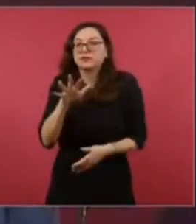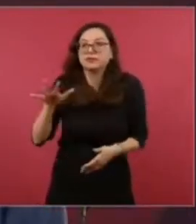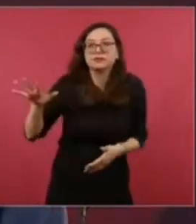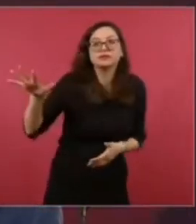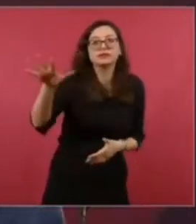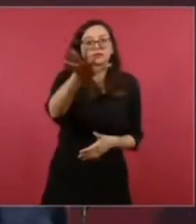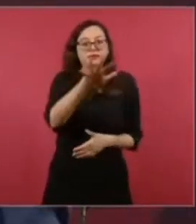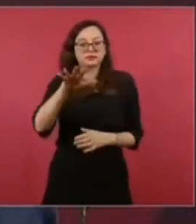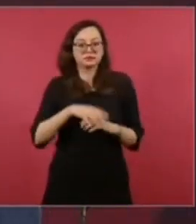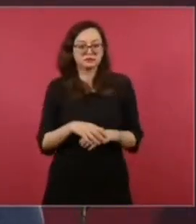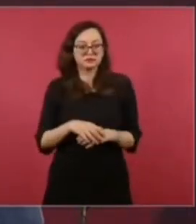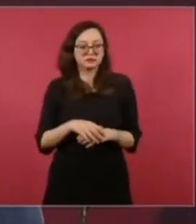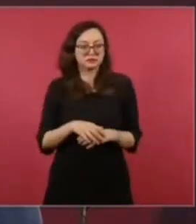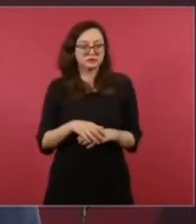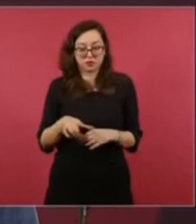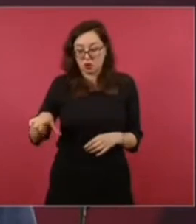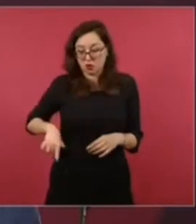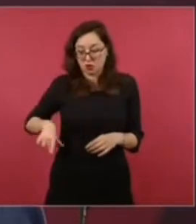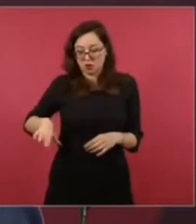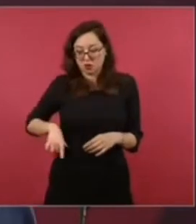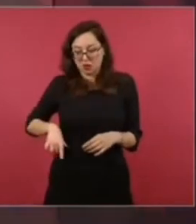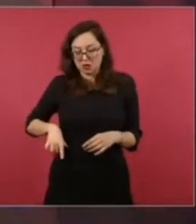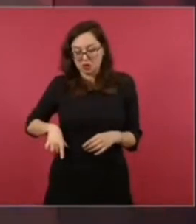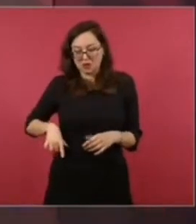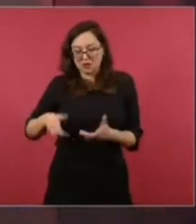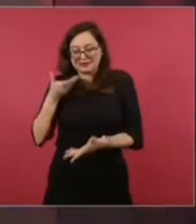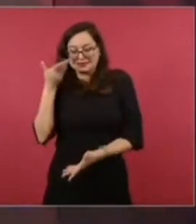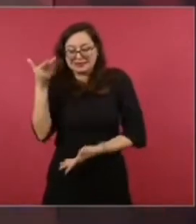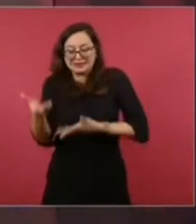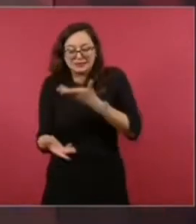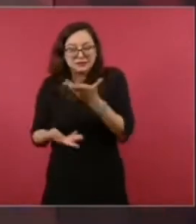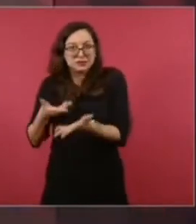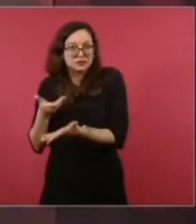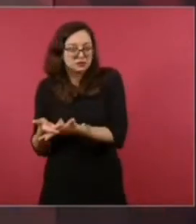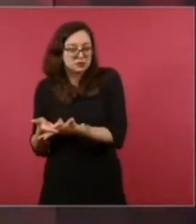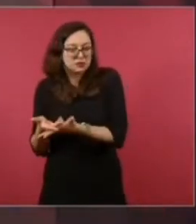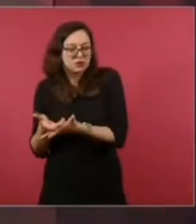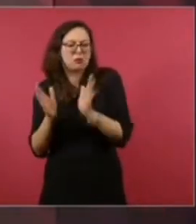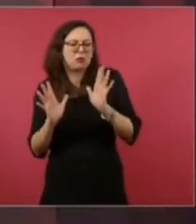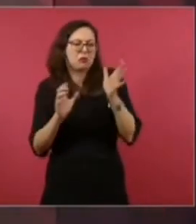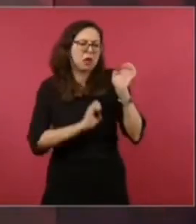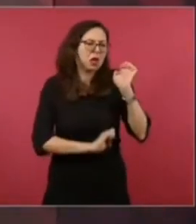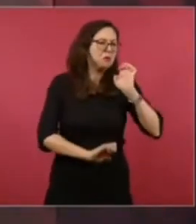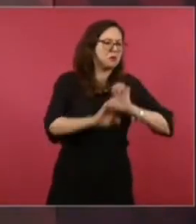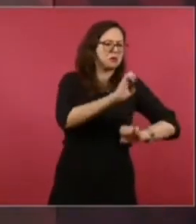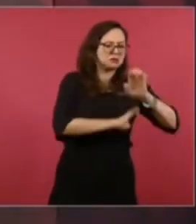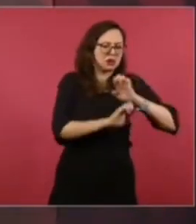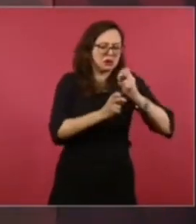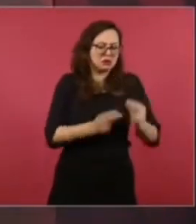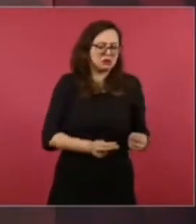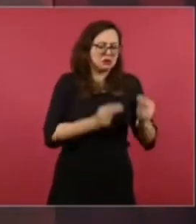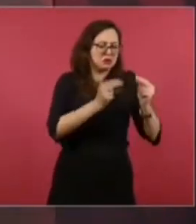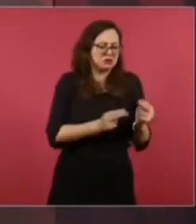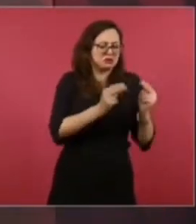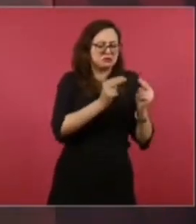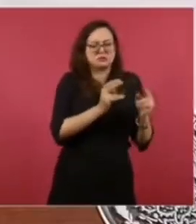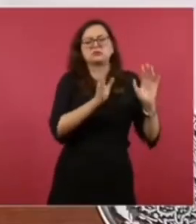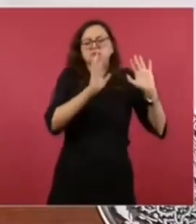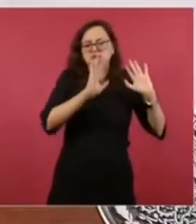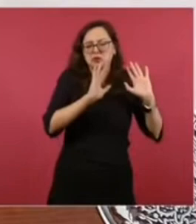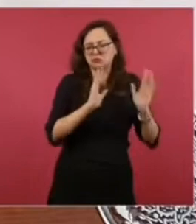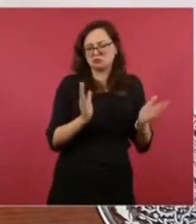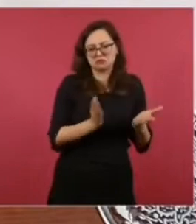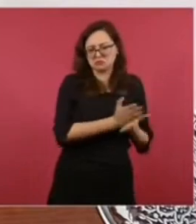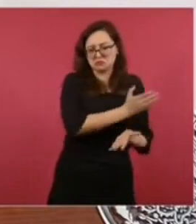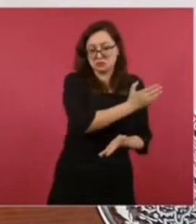empresarios, como comerciantes o tuviésemos otro tipo de actividad, pues nos dedicamos a